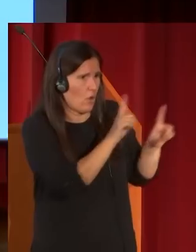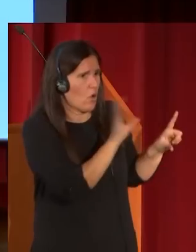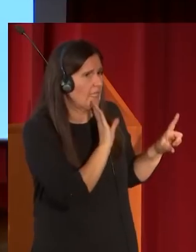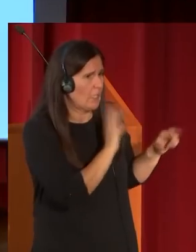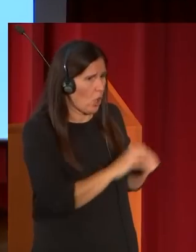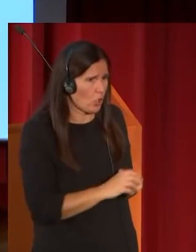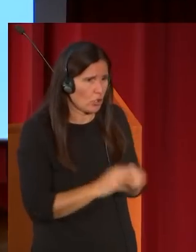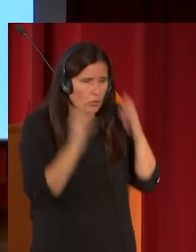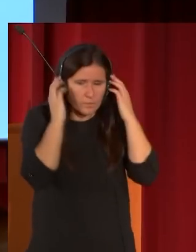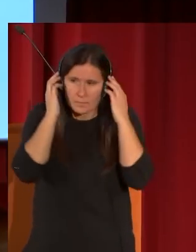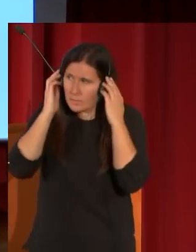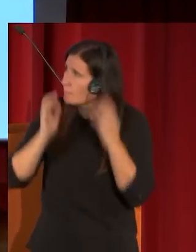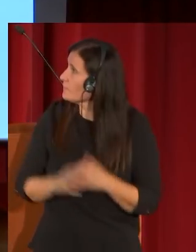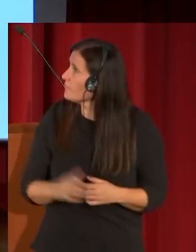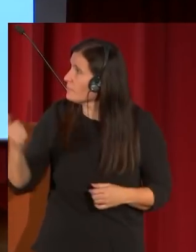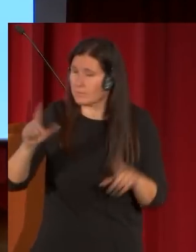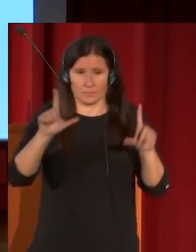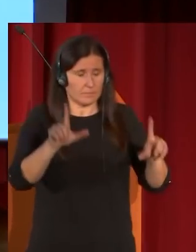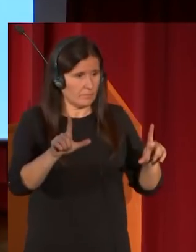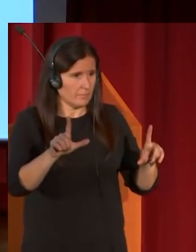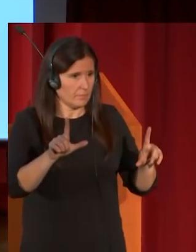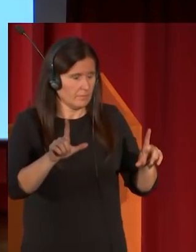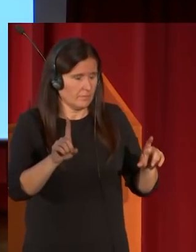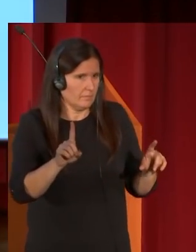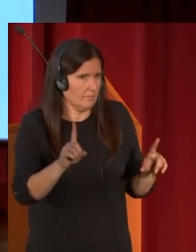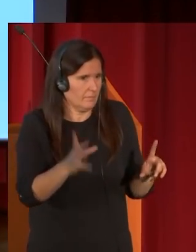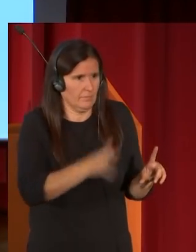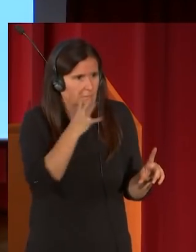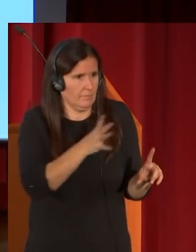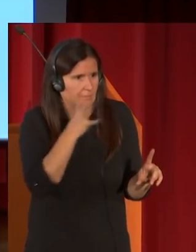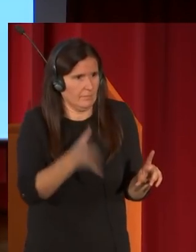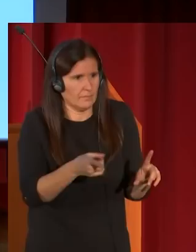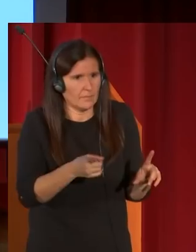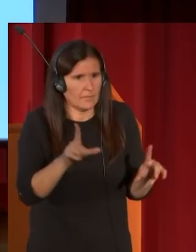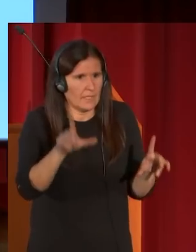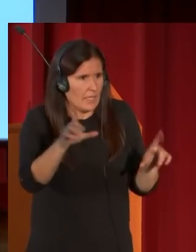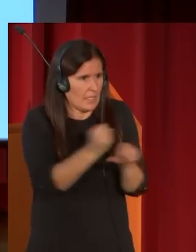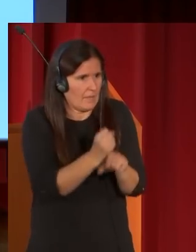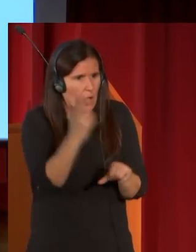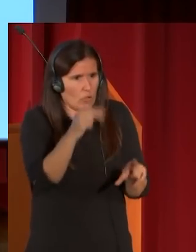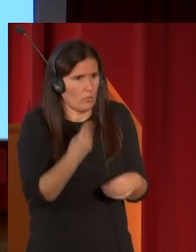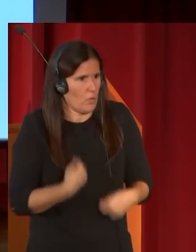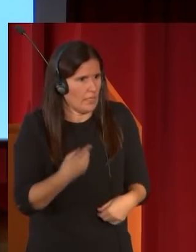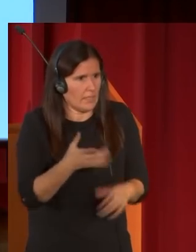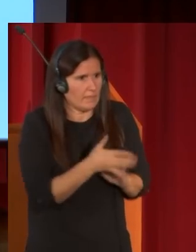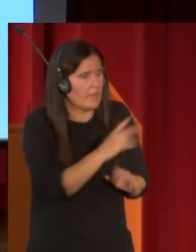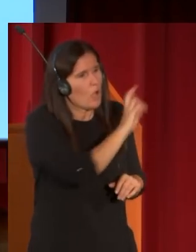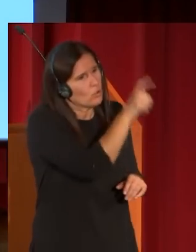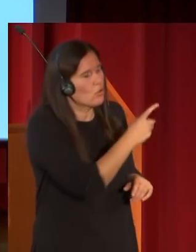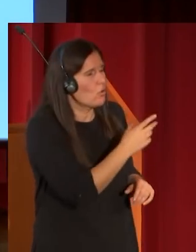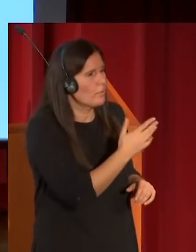o esta que es imposible llegar más lejos ante estas obras como esta decía Henry Reñor que